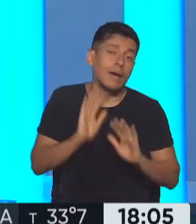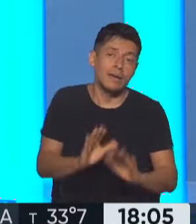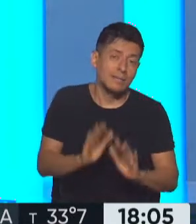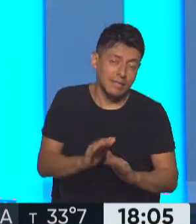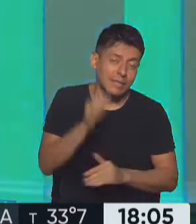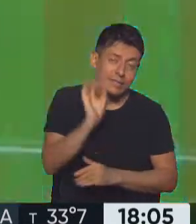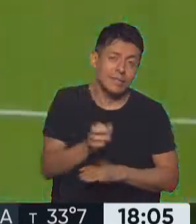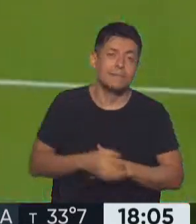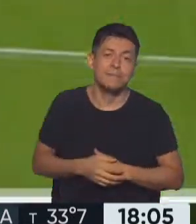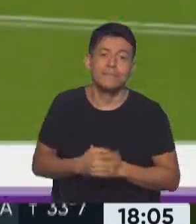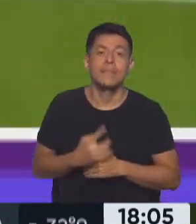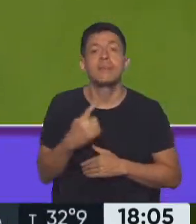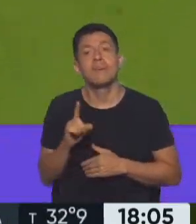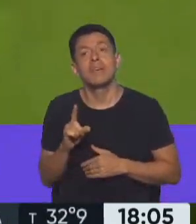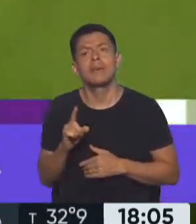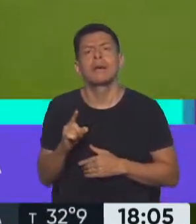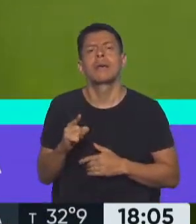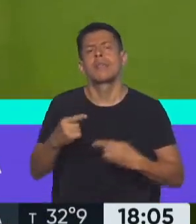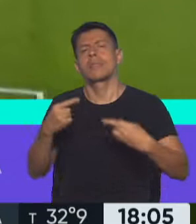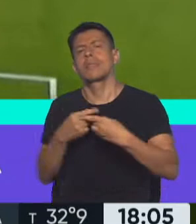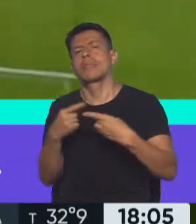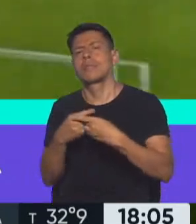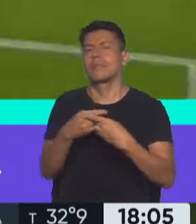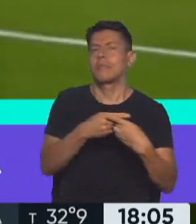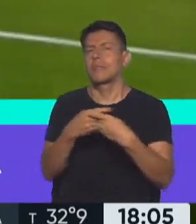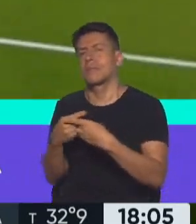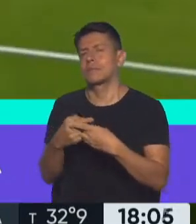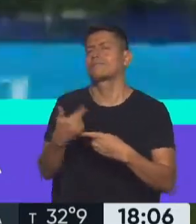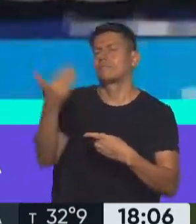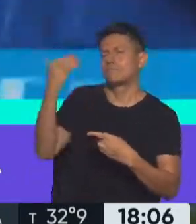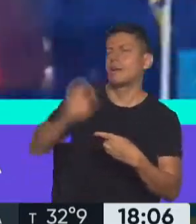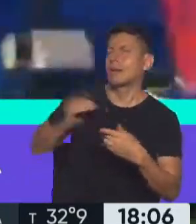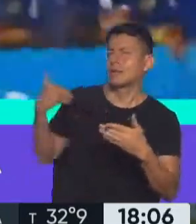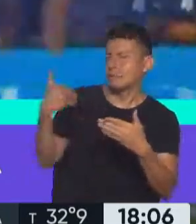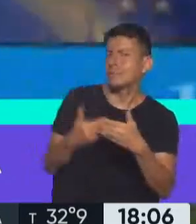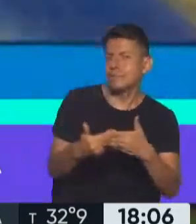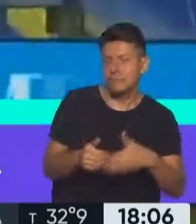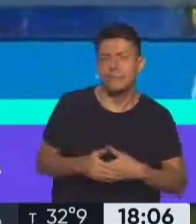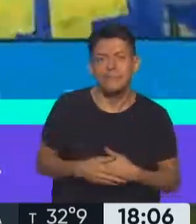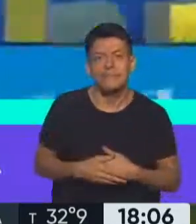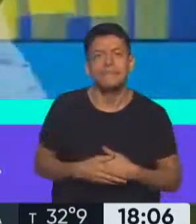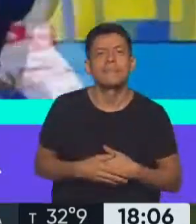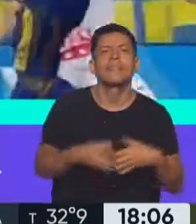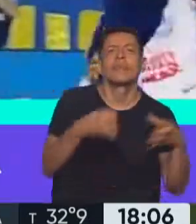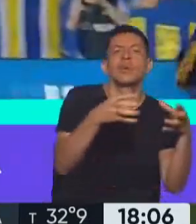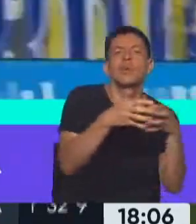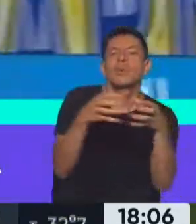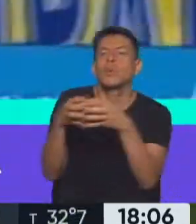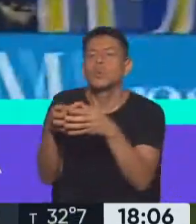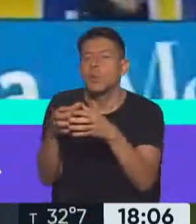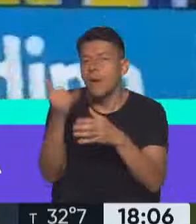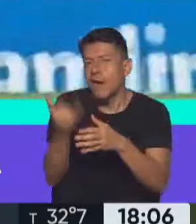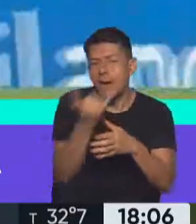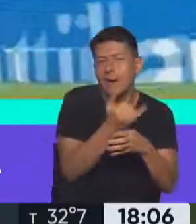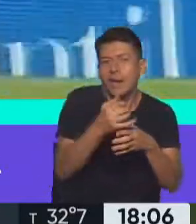pero también algunas disputas de ya un tiempo atrás, digamos. Las banditas están más o menos hermanas,